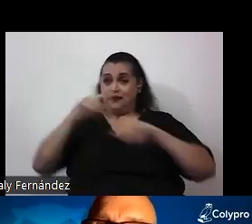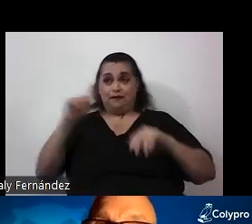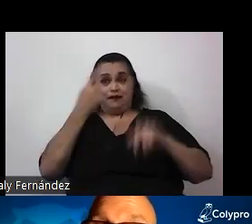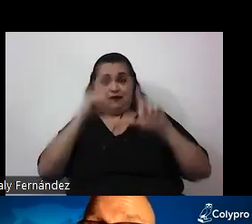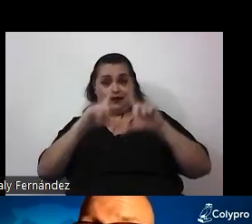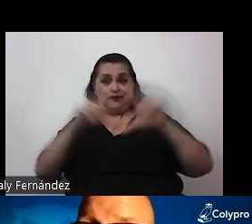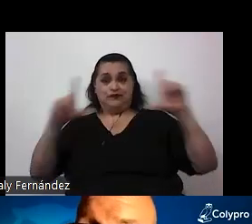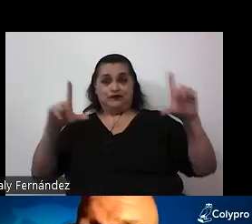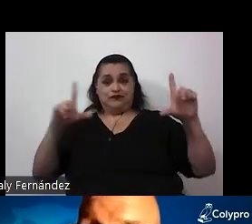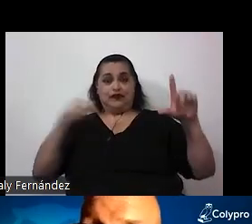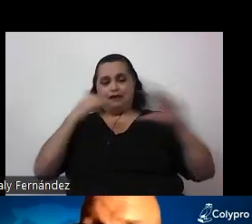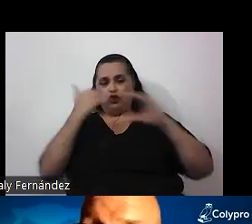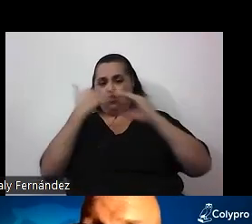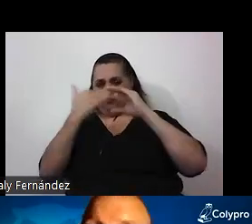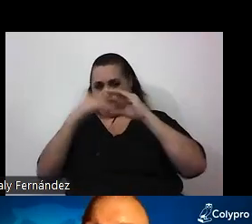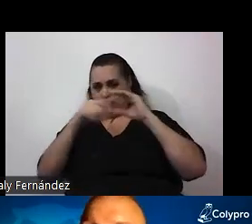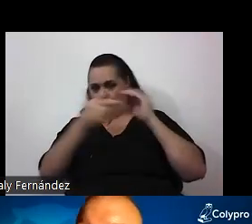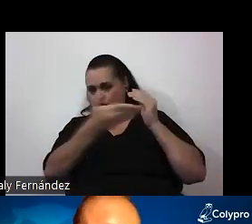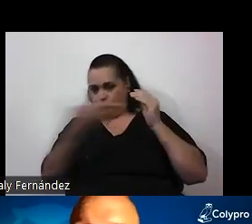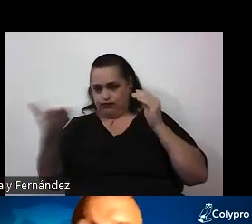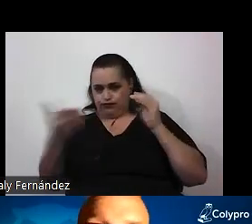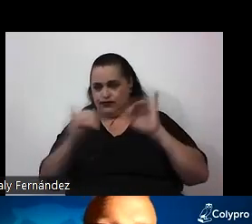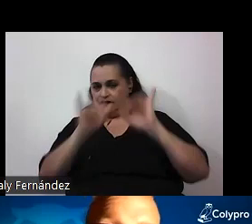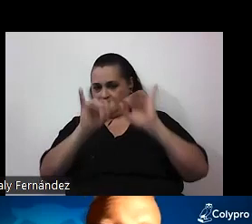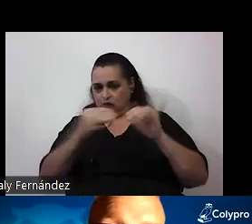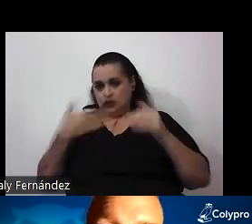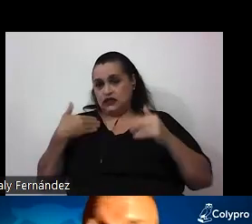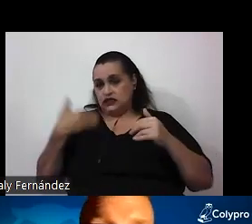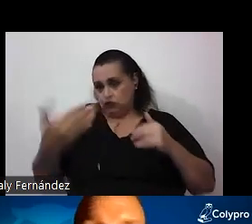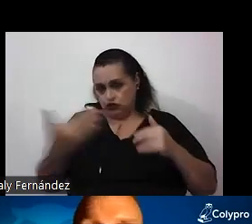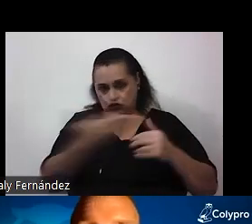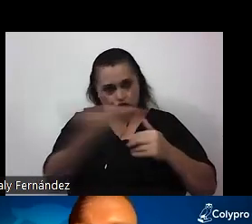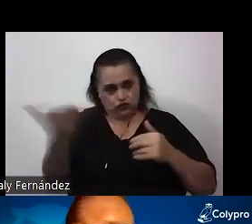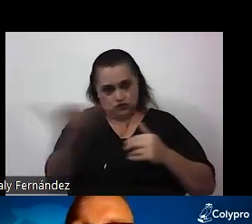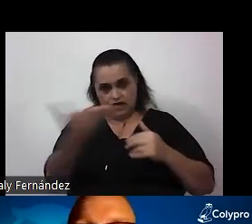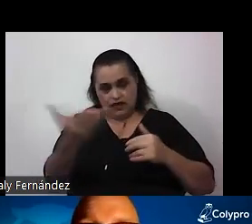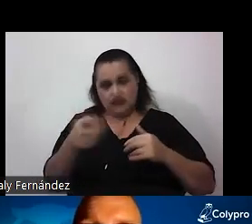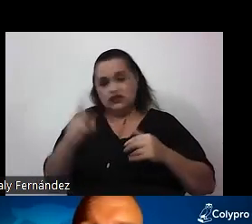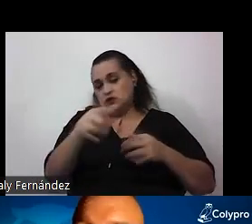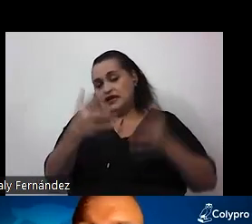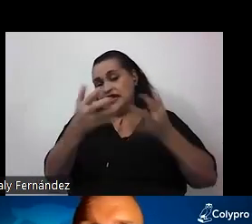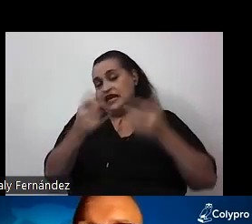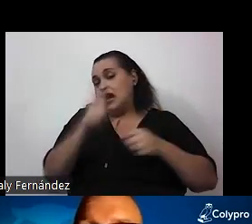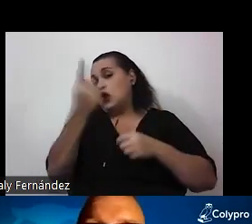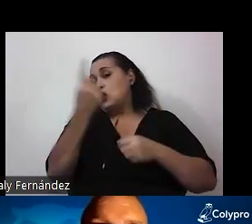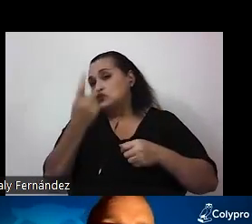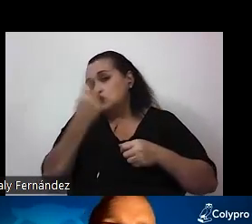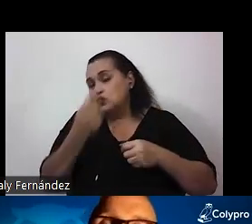mi correo electrónico que queda a disposición de todos y todas para quienes quieran consultarme